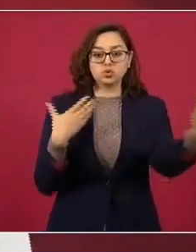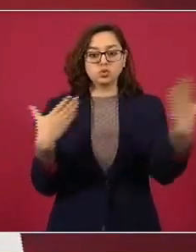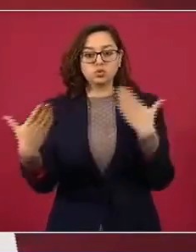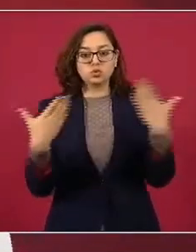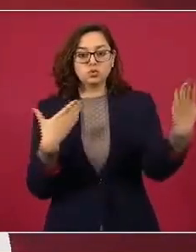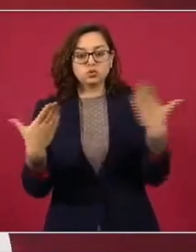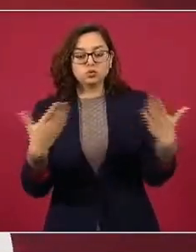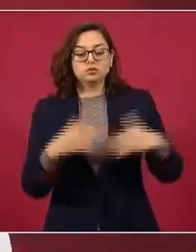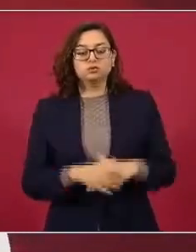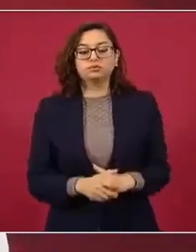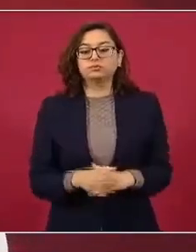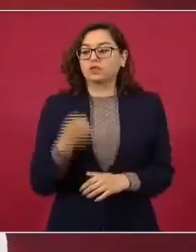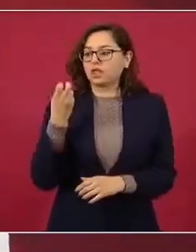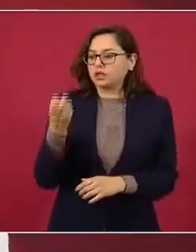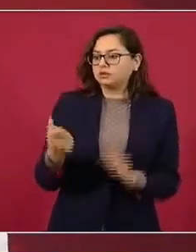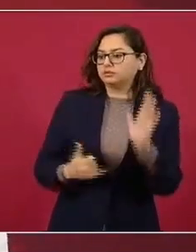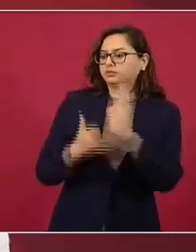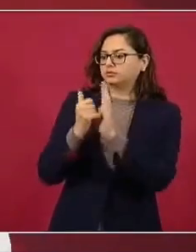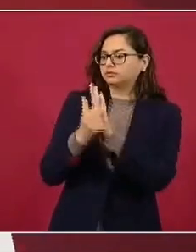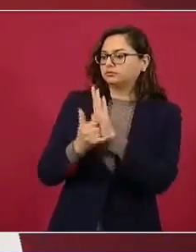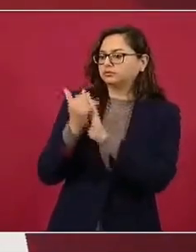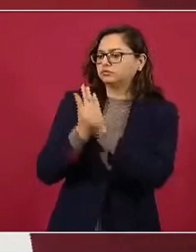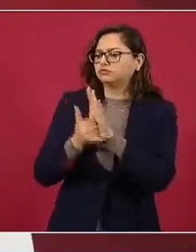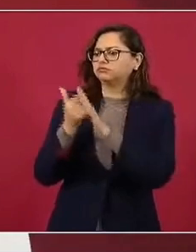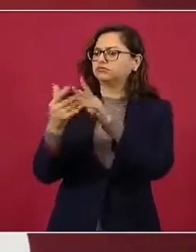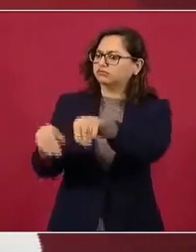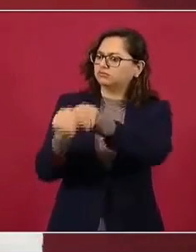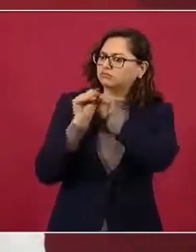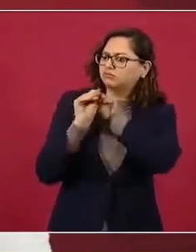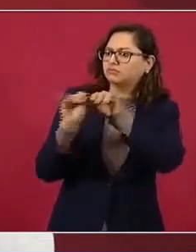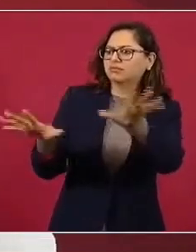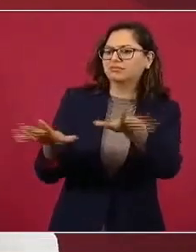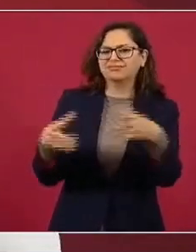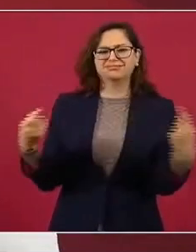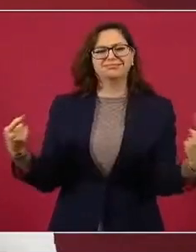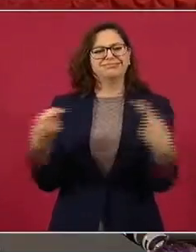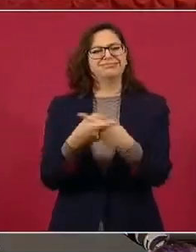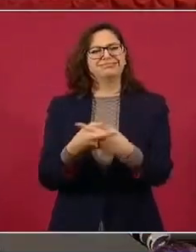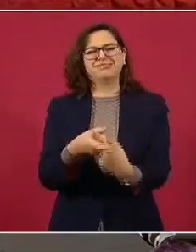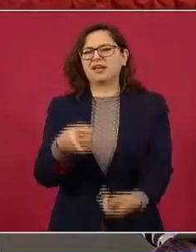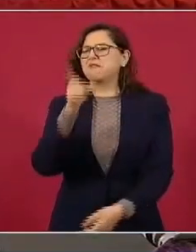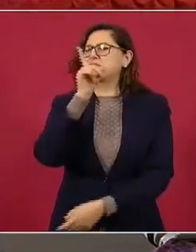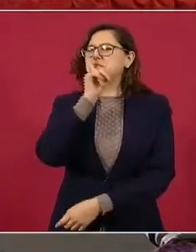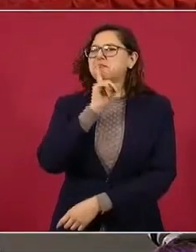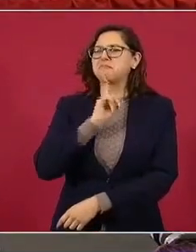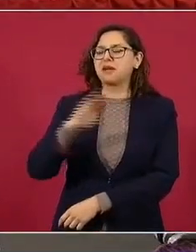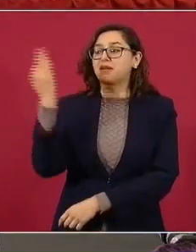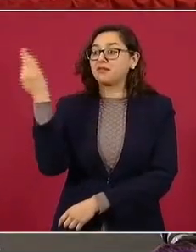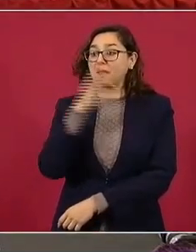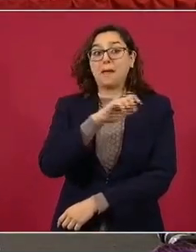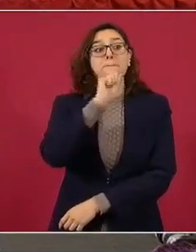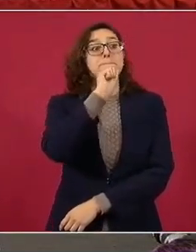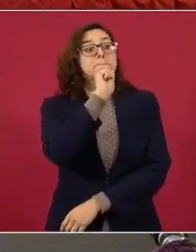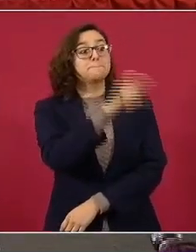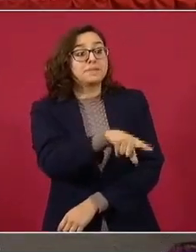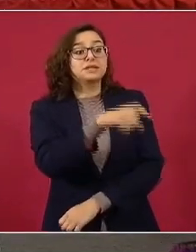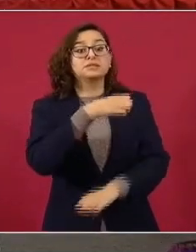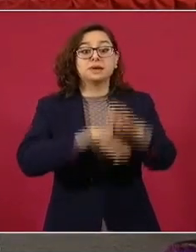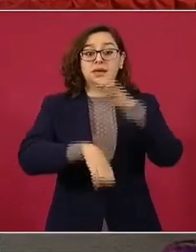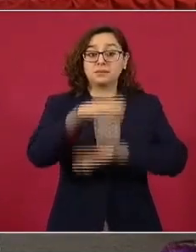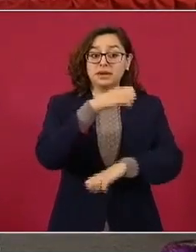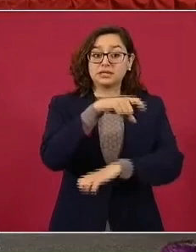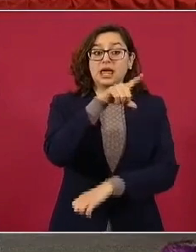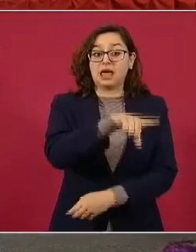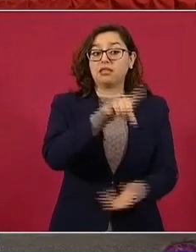través de este canal de YouTube es falsa. Incluso la propia empresa desmintió a través de su departamento